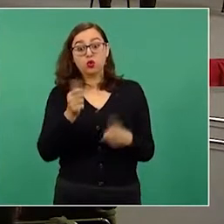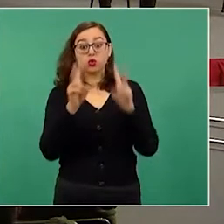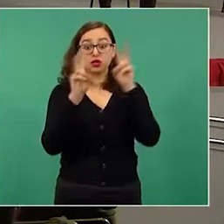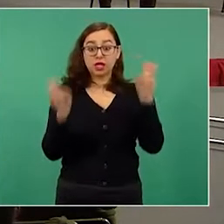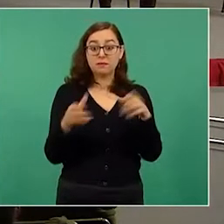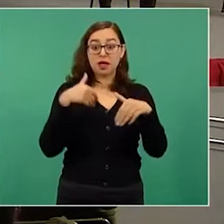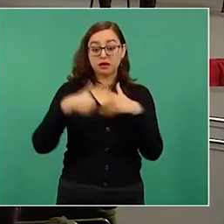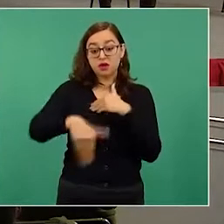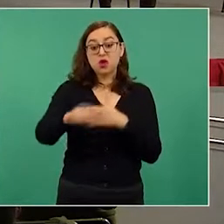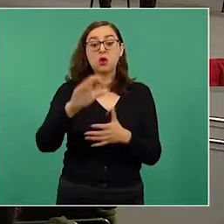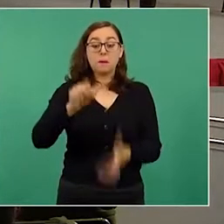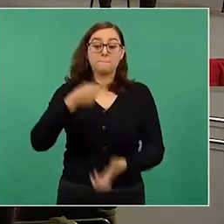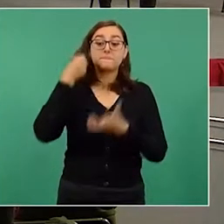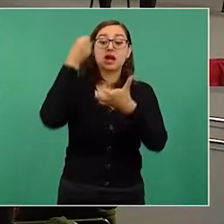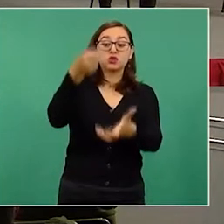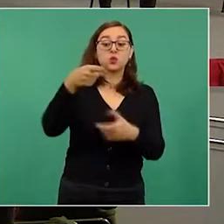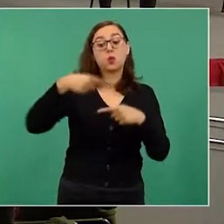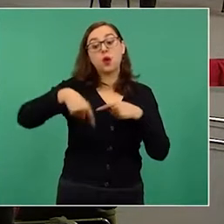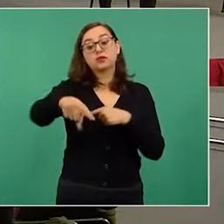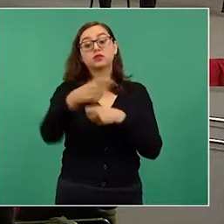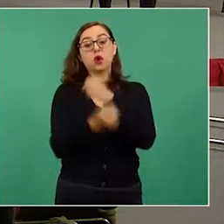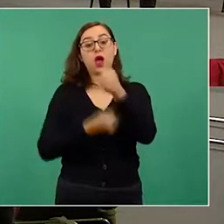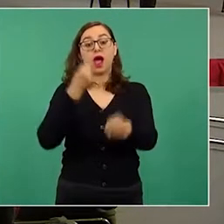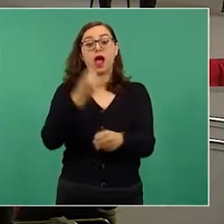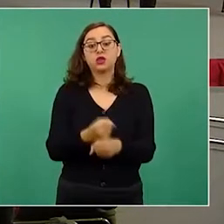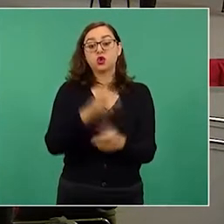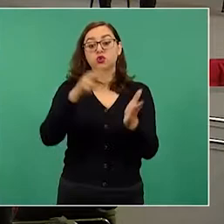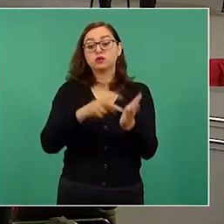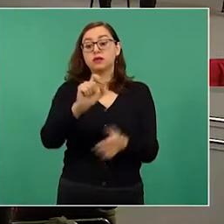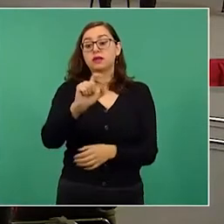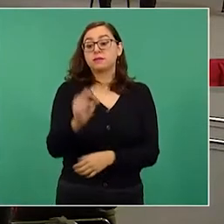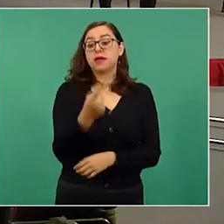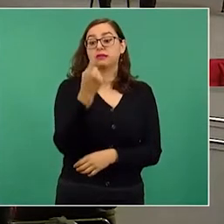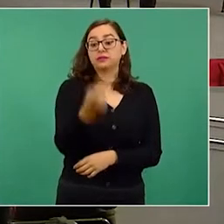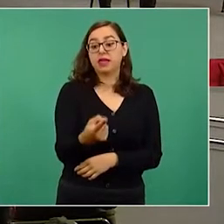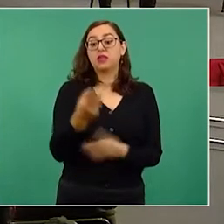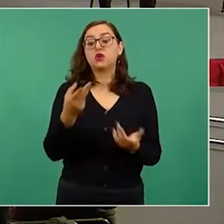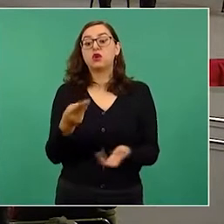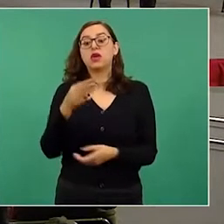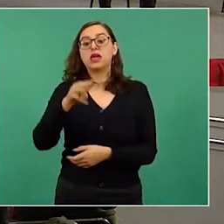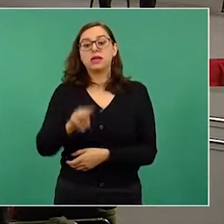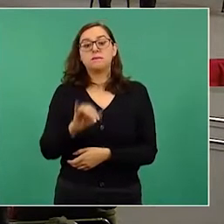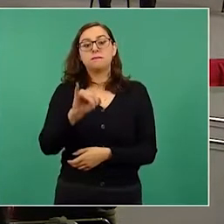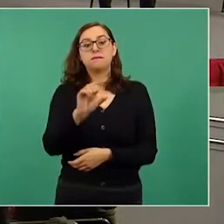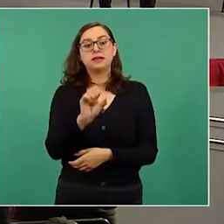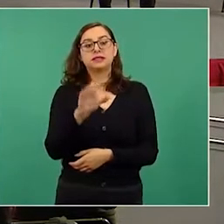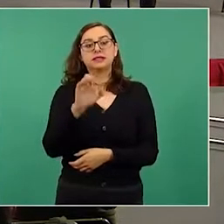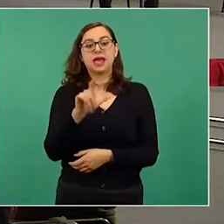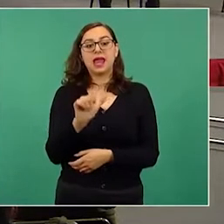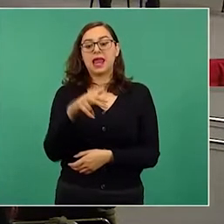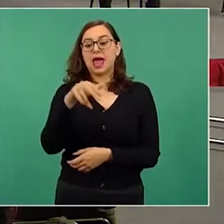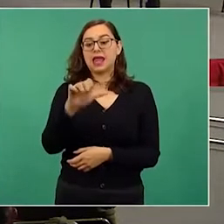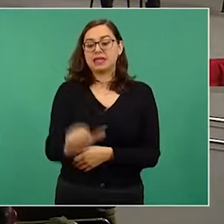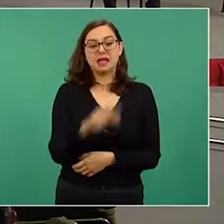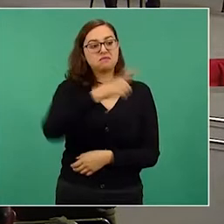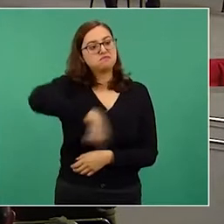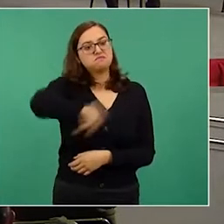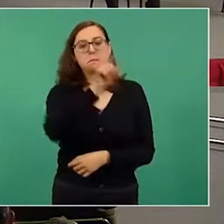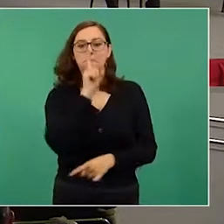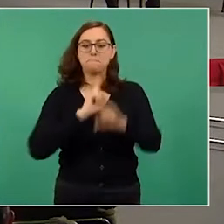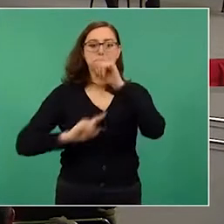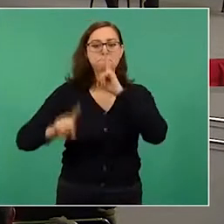falsas. Bueno, iniciemos. Amarillismo fiscal con mentiras sobre el paquete económico 2022